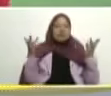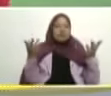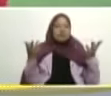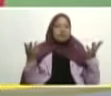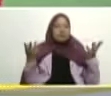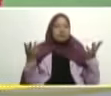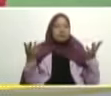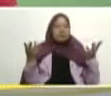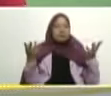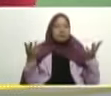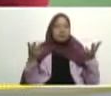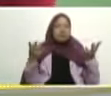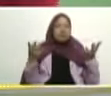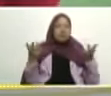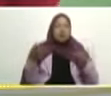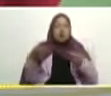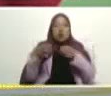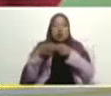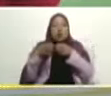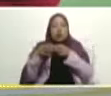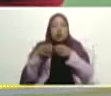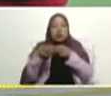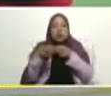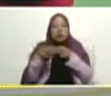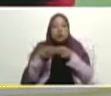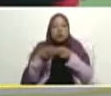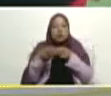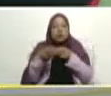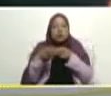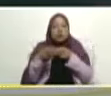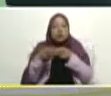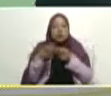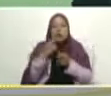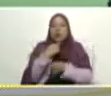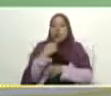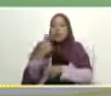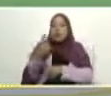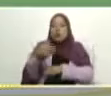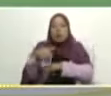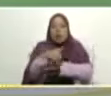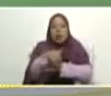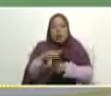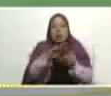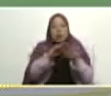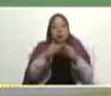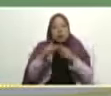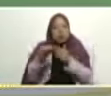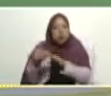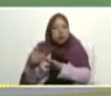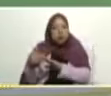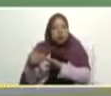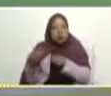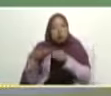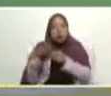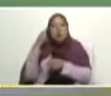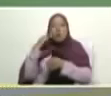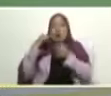estos son parte del equipo son voceras de calle parte de UH